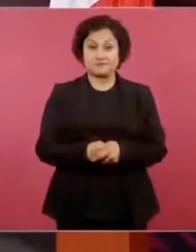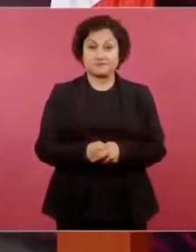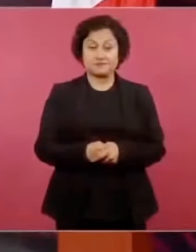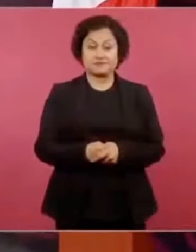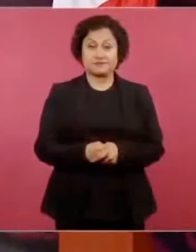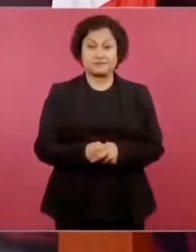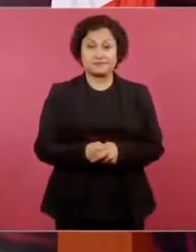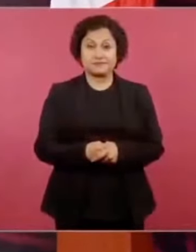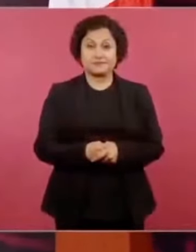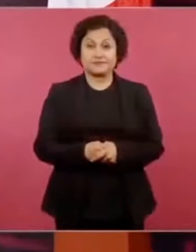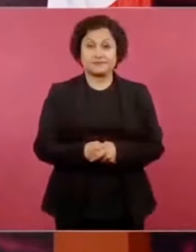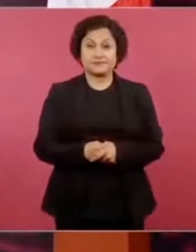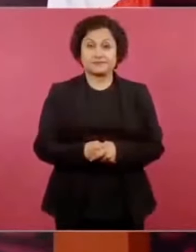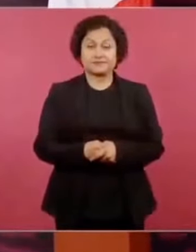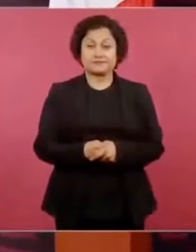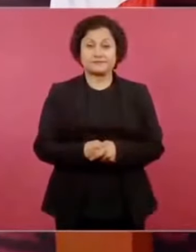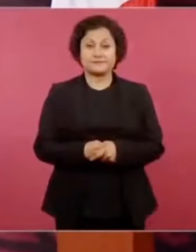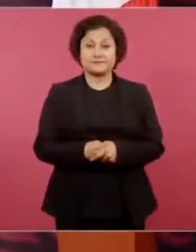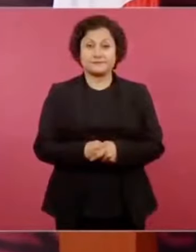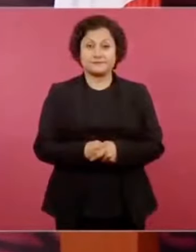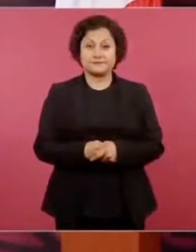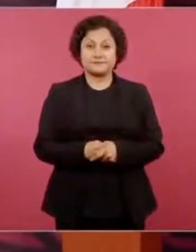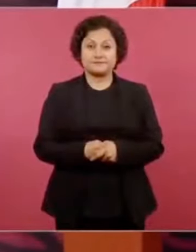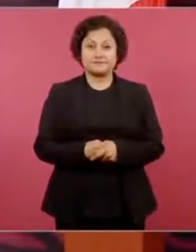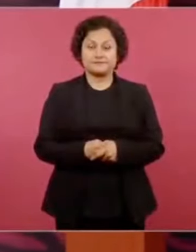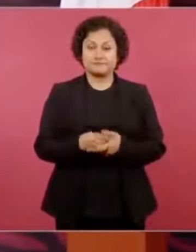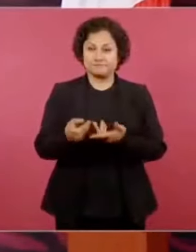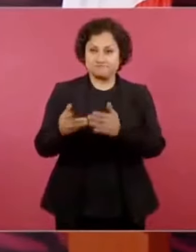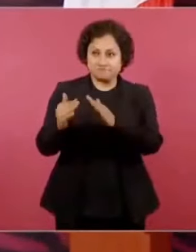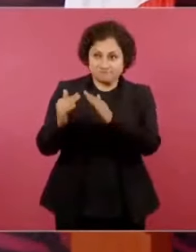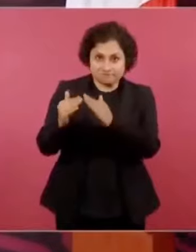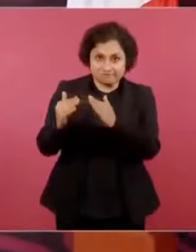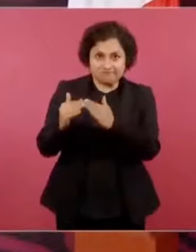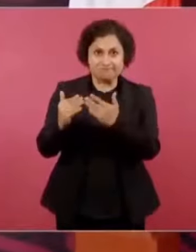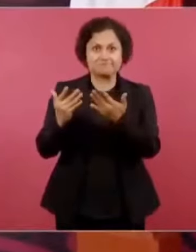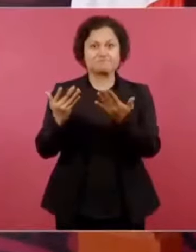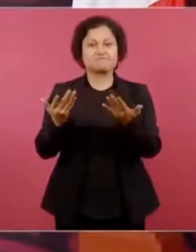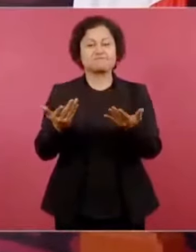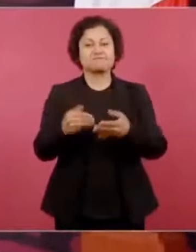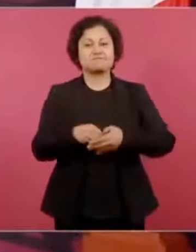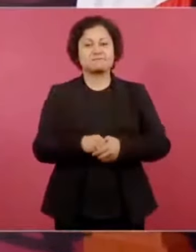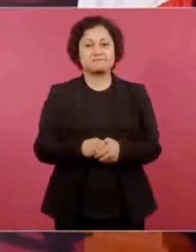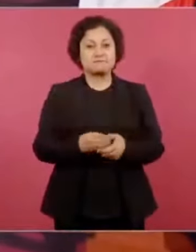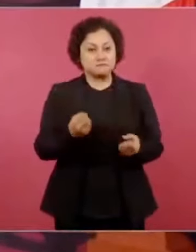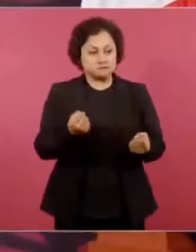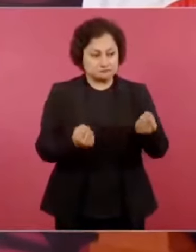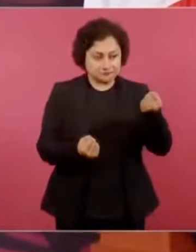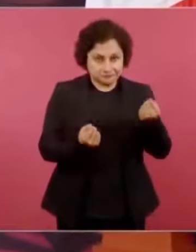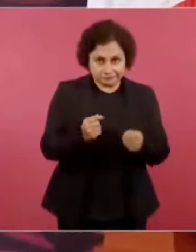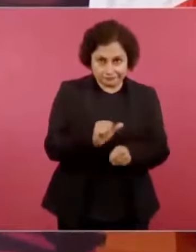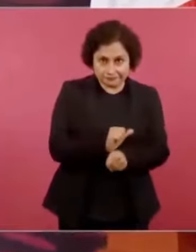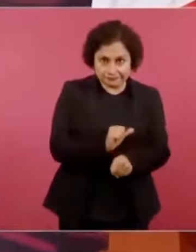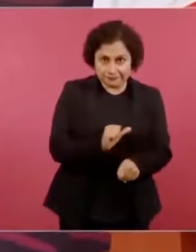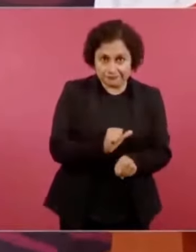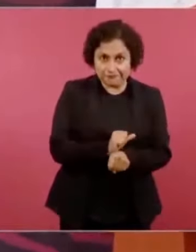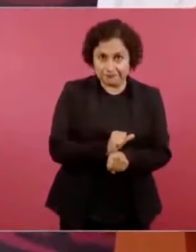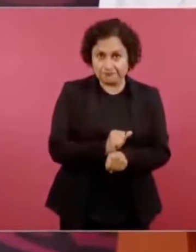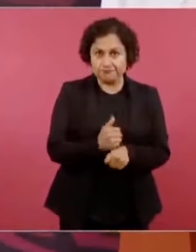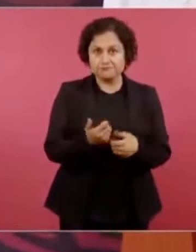La casita, ¿quién pompó? ¿Quién pompó? Cochecito, ¿quién pompó?